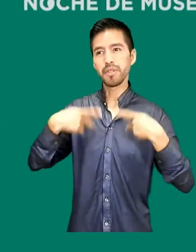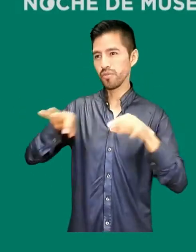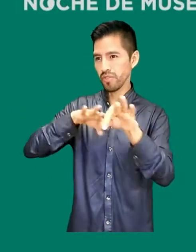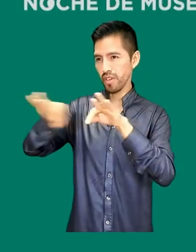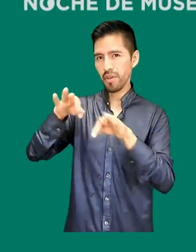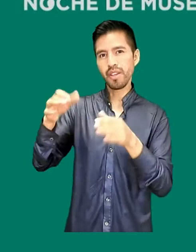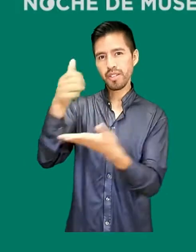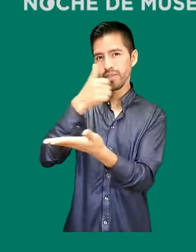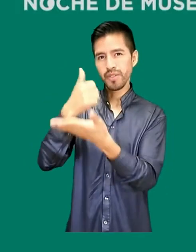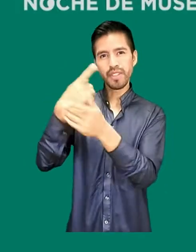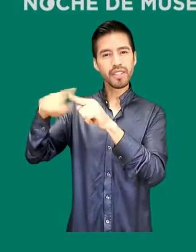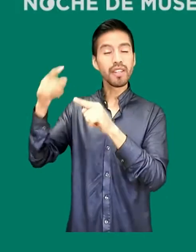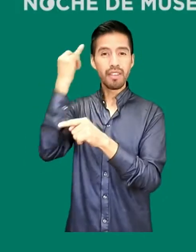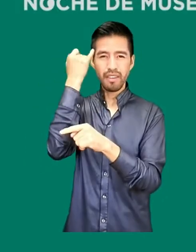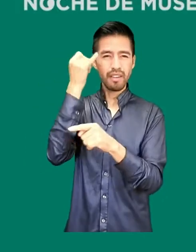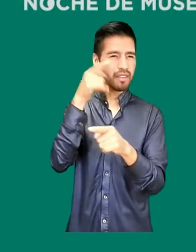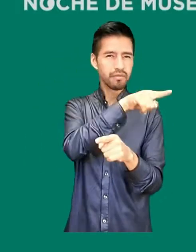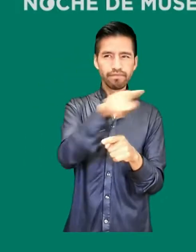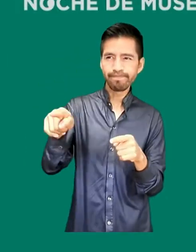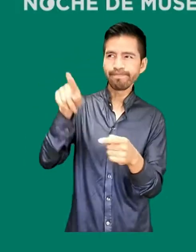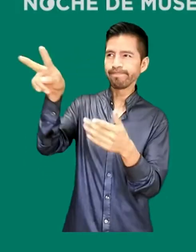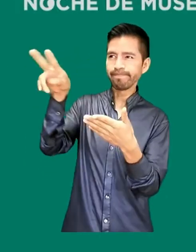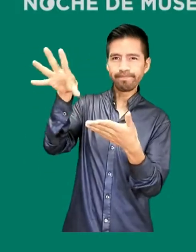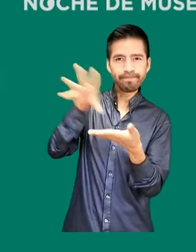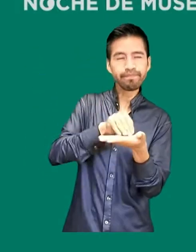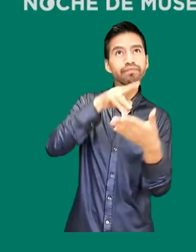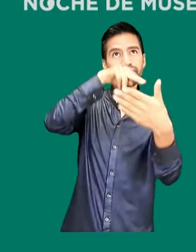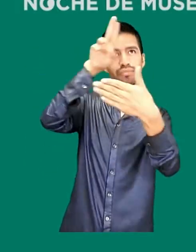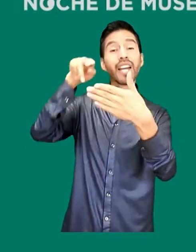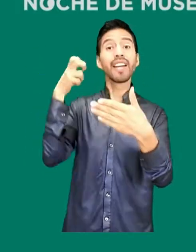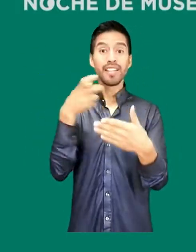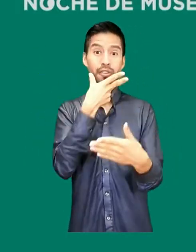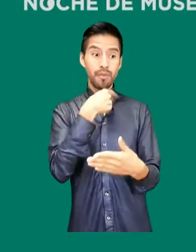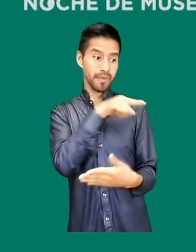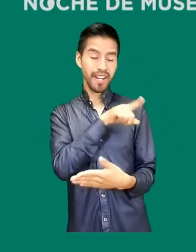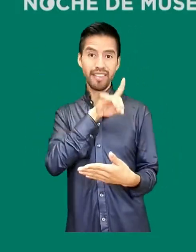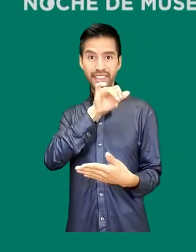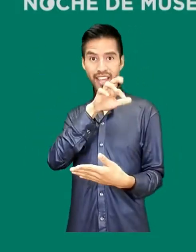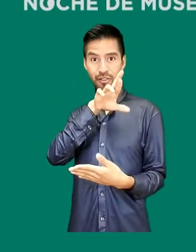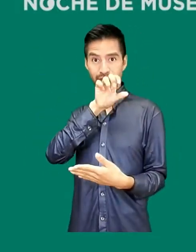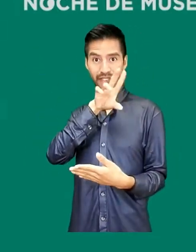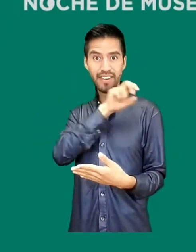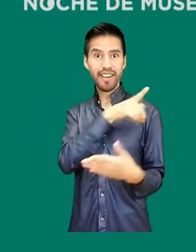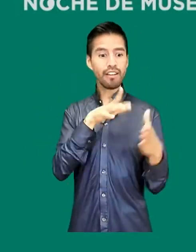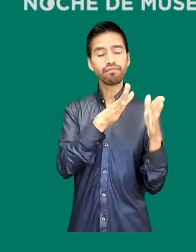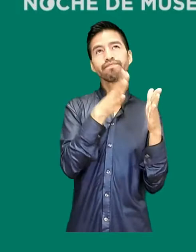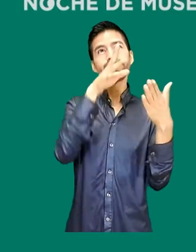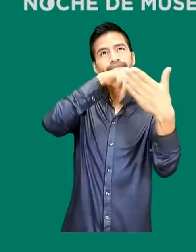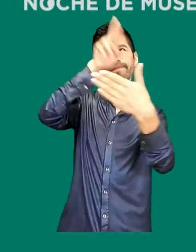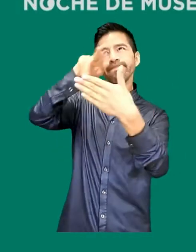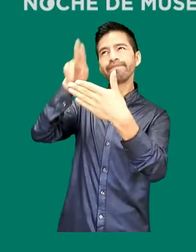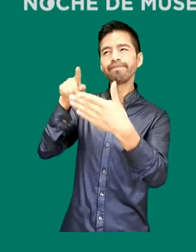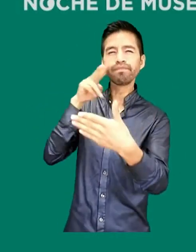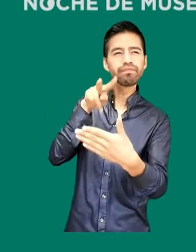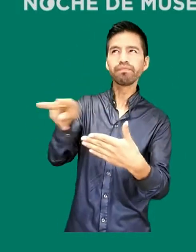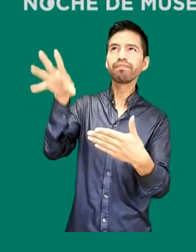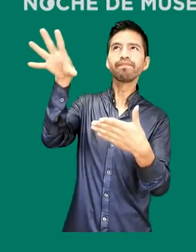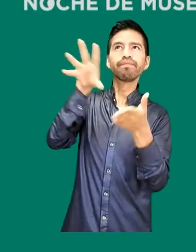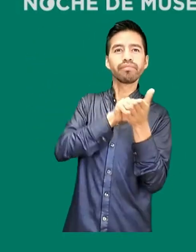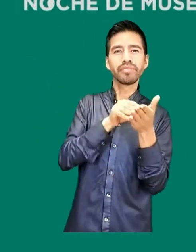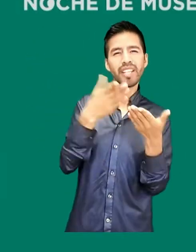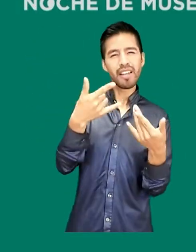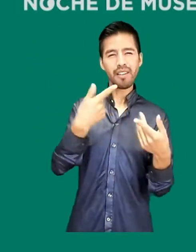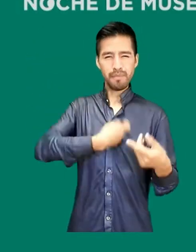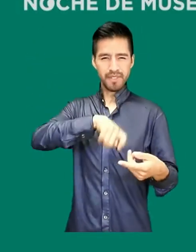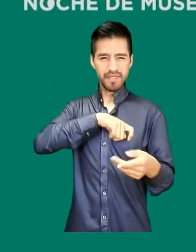urbanos y los indígenas. En estos últimos fue que se centró Rivera para plasmarlos en uno de los pasillos de este recinto, todo esto desde un pasado